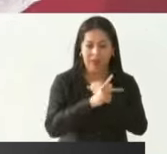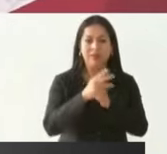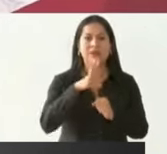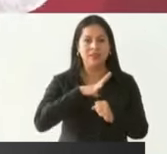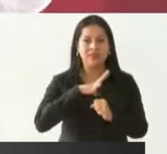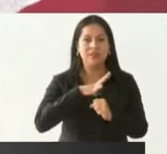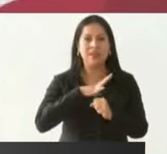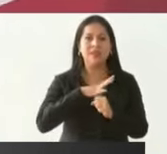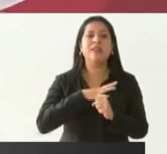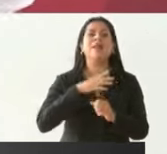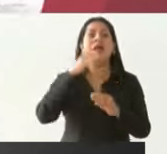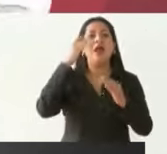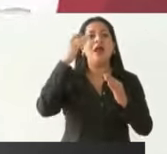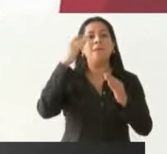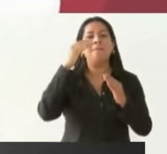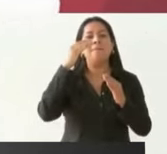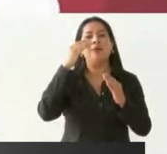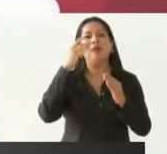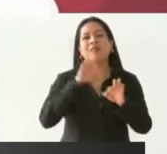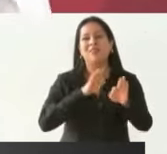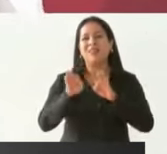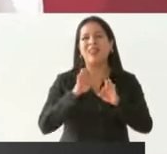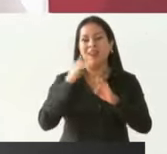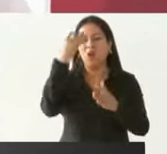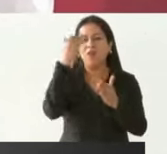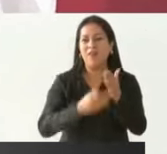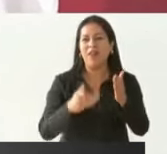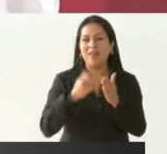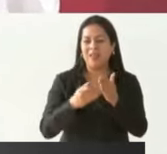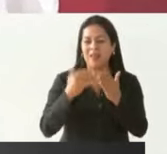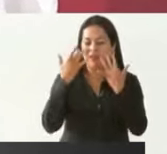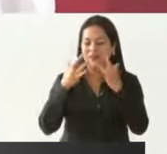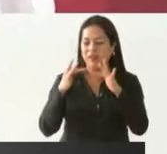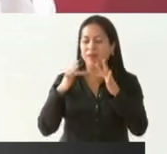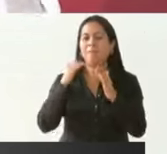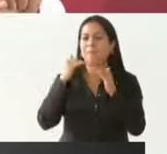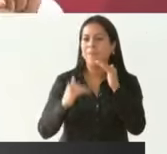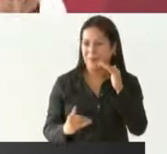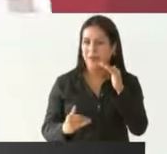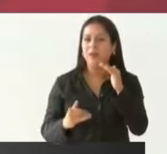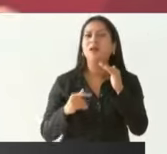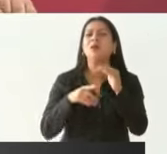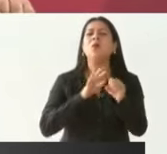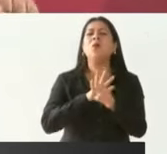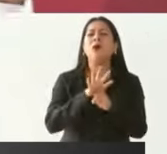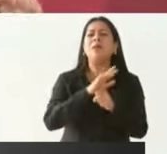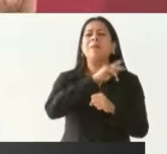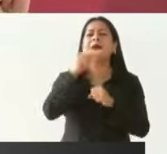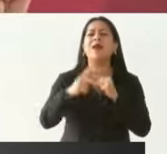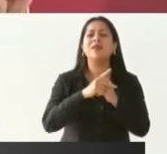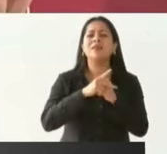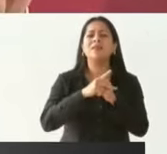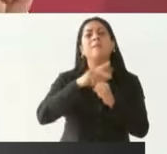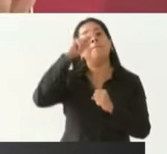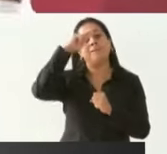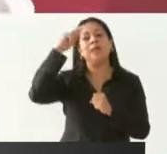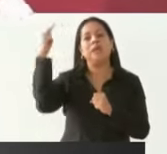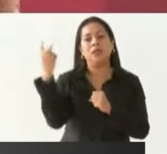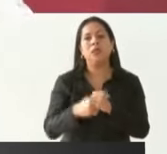de desempleo más bajas. Y entre esos países está México.